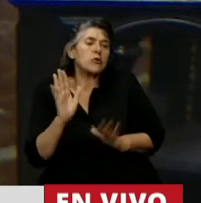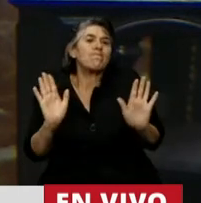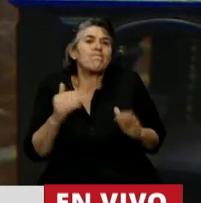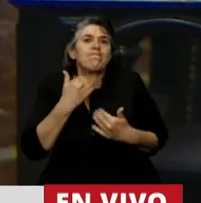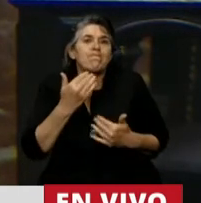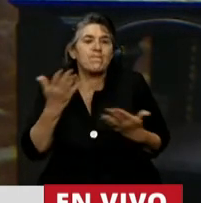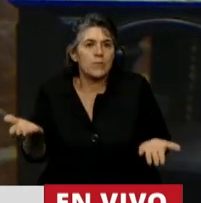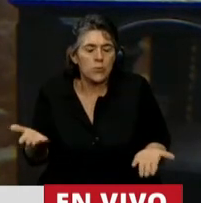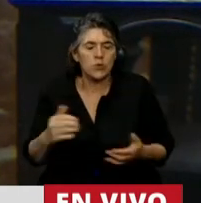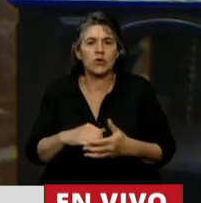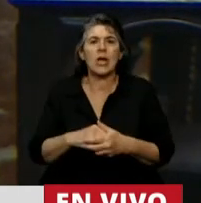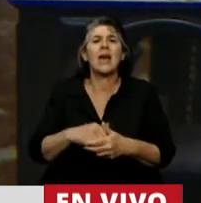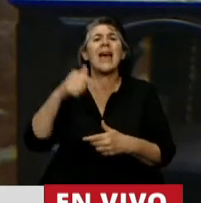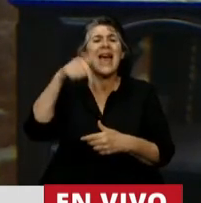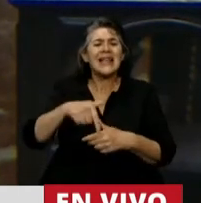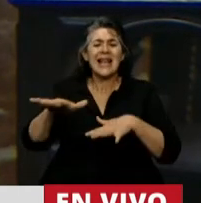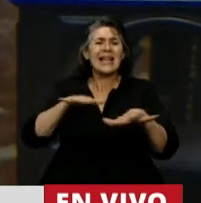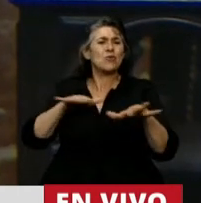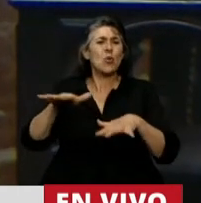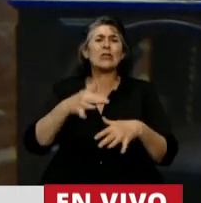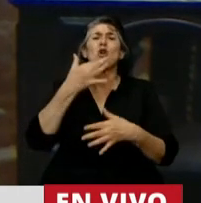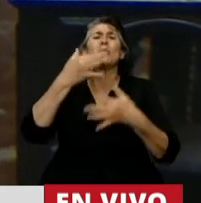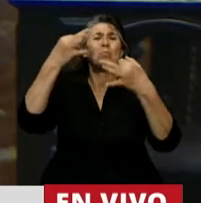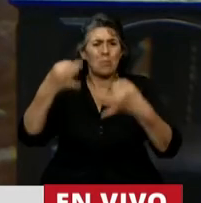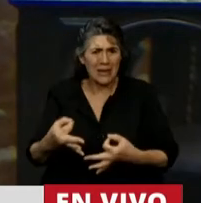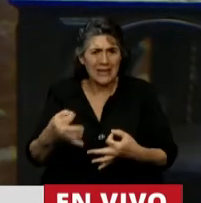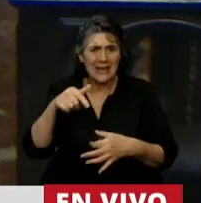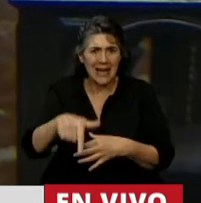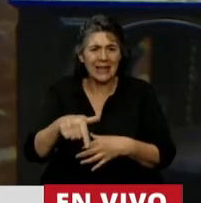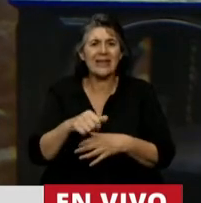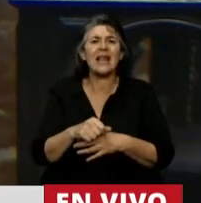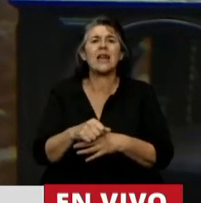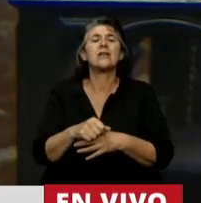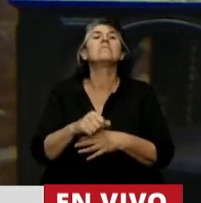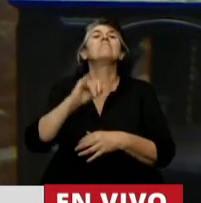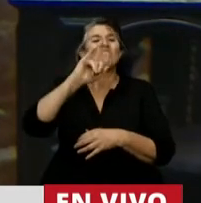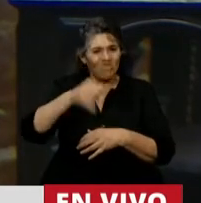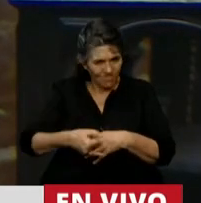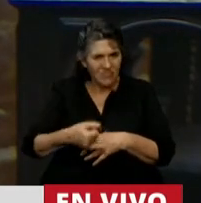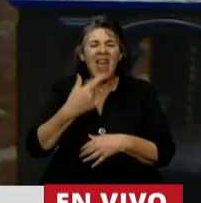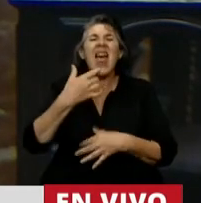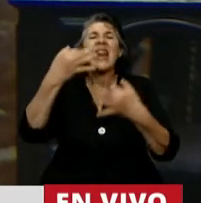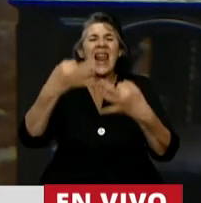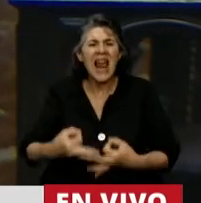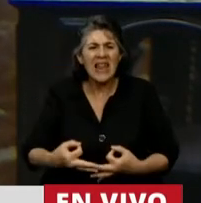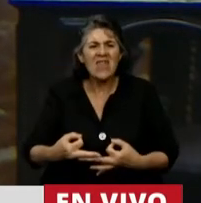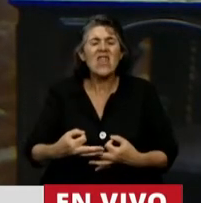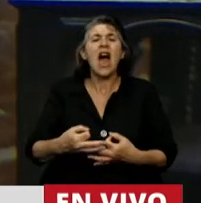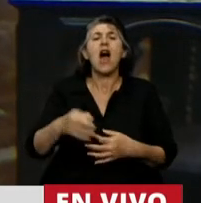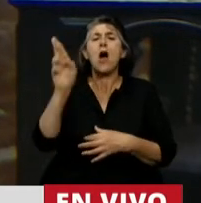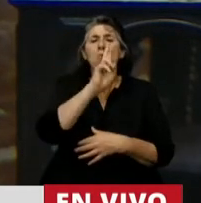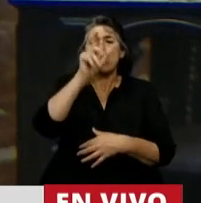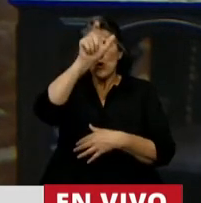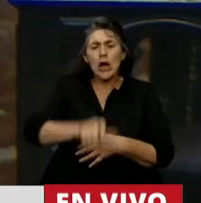Es una realidad que está presente, es una realidad la de la mortalidad materna y hay muchos estudios que